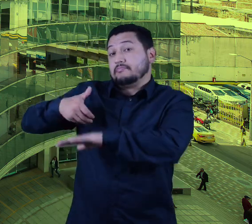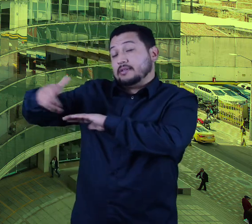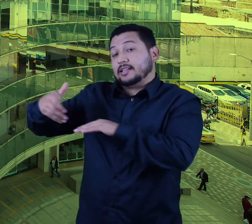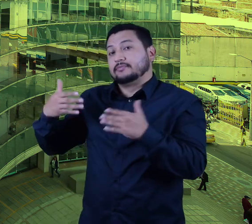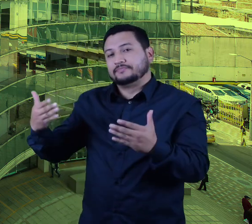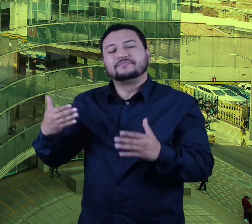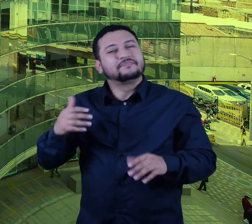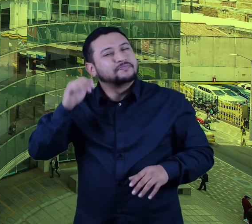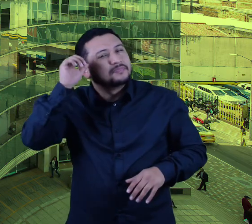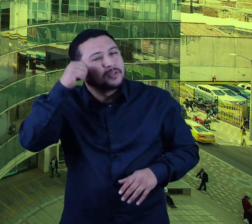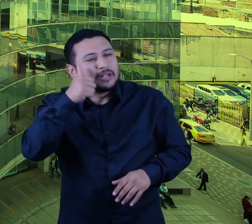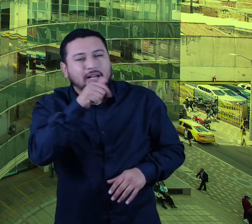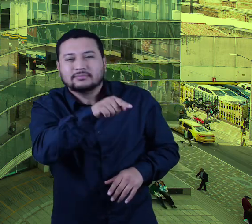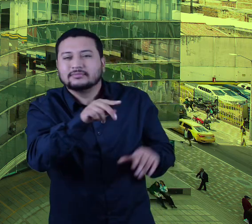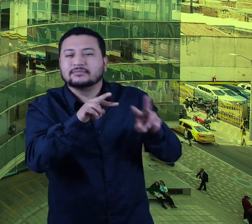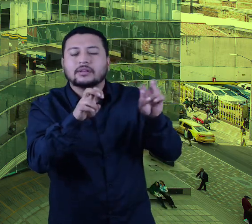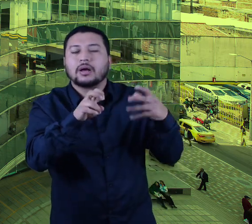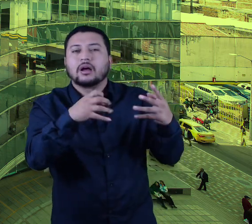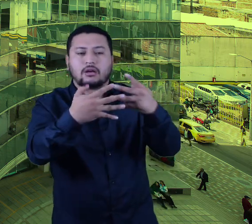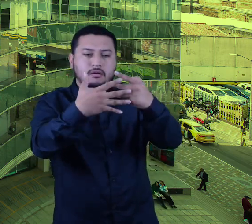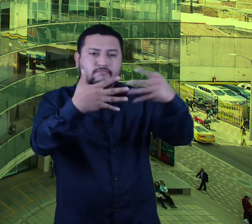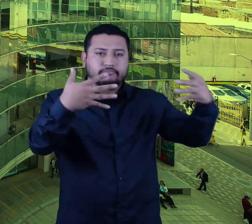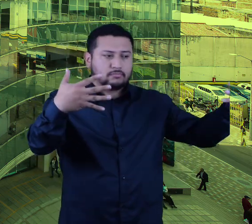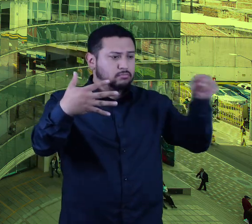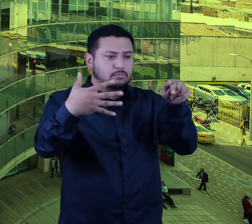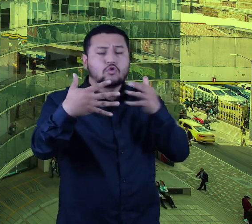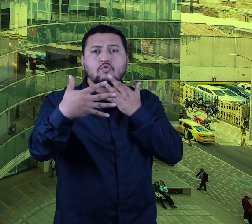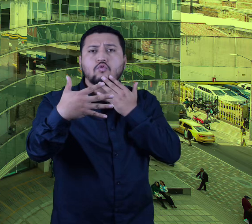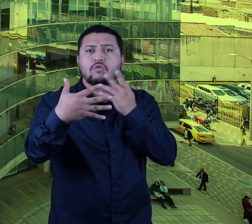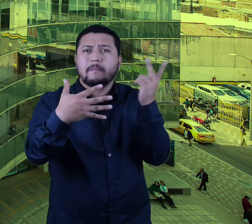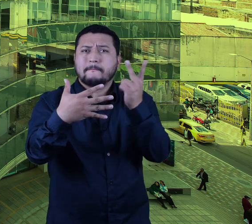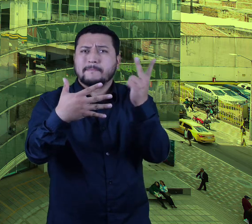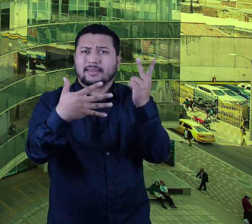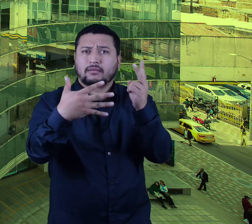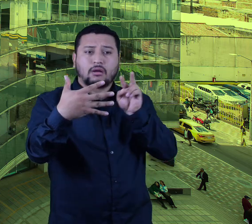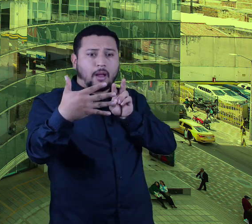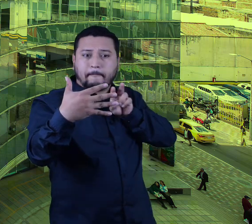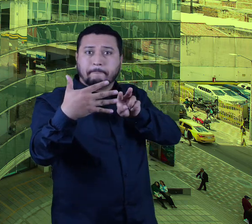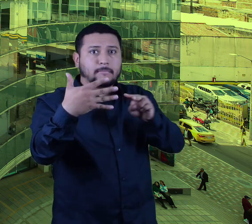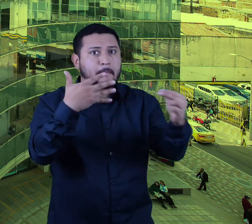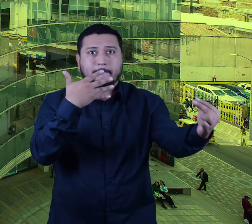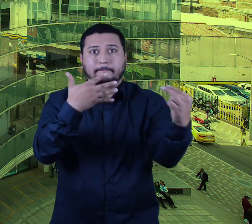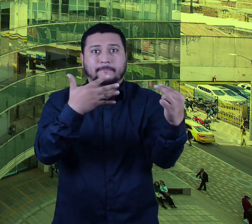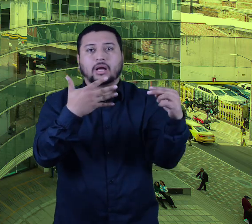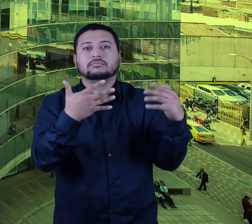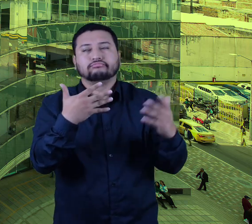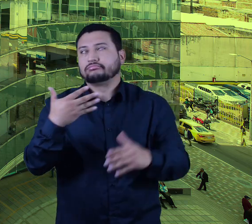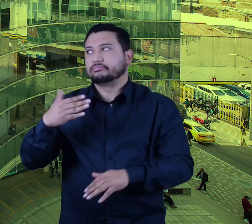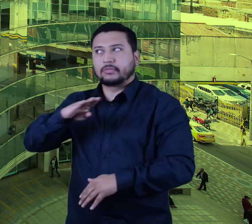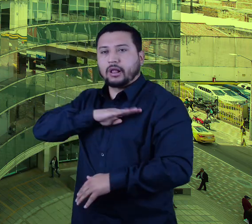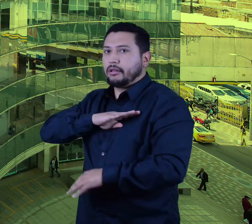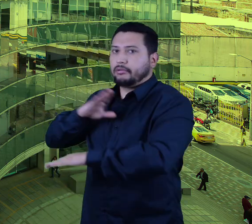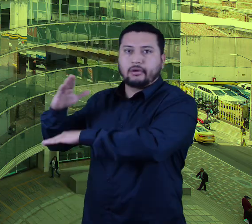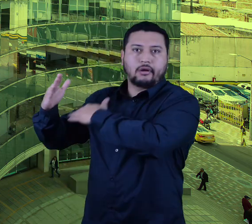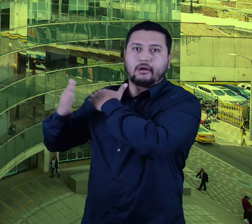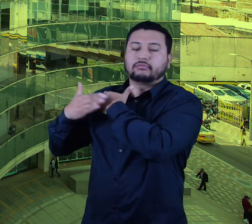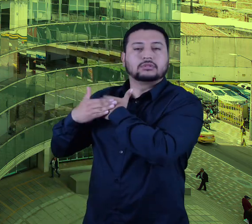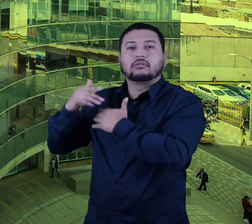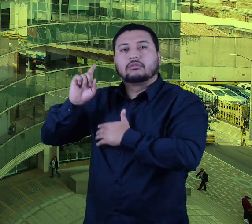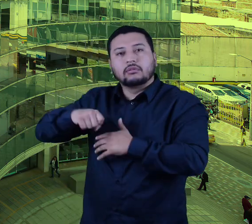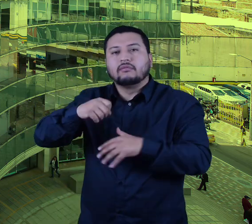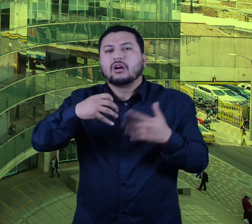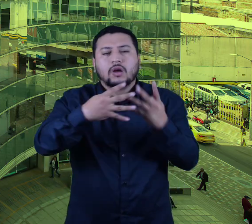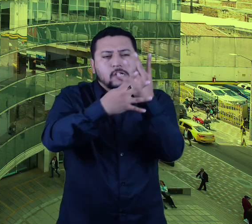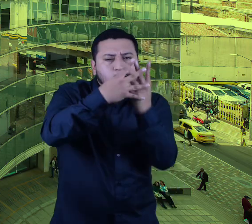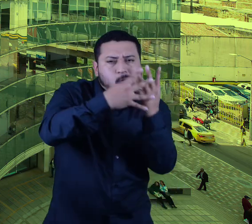tapadas, que eran los colores las verdes, el alcalde nos pidió que buscáramos un plan piloto, que tuviéramos polisombras traslúcidas.